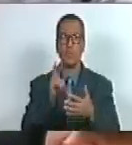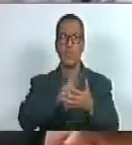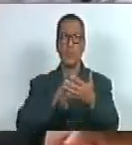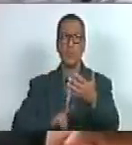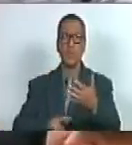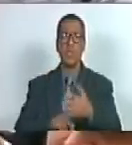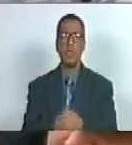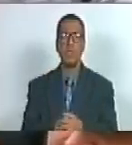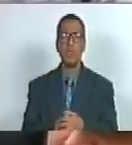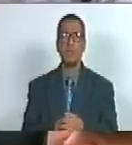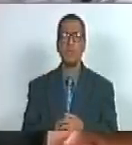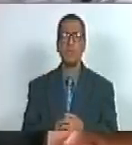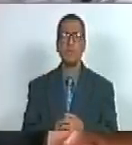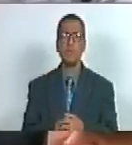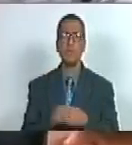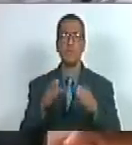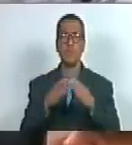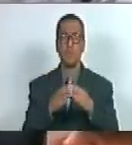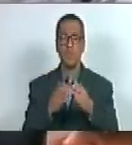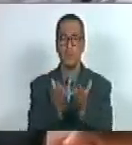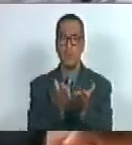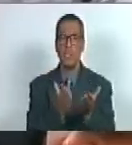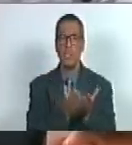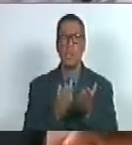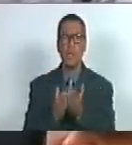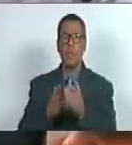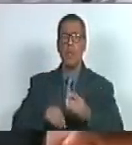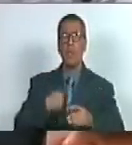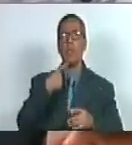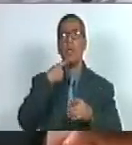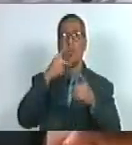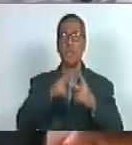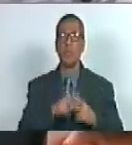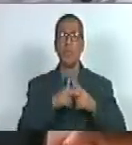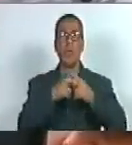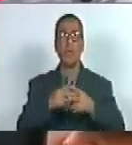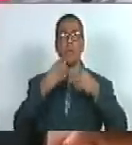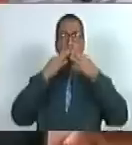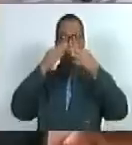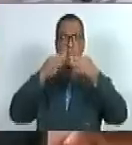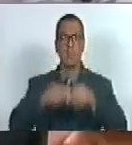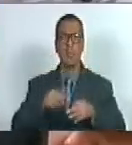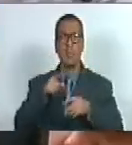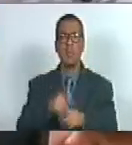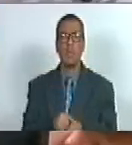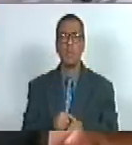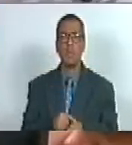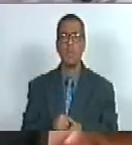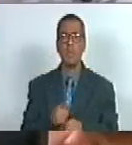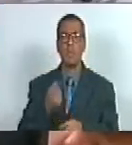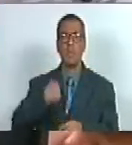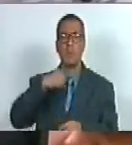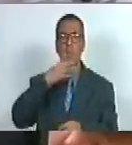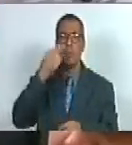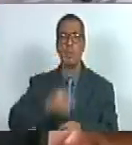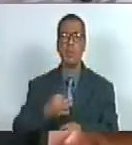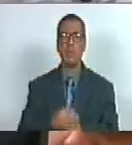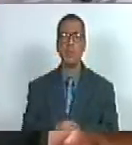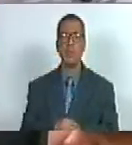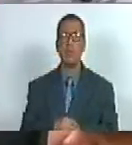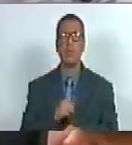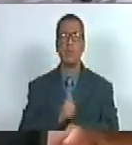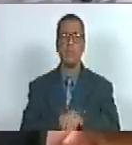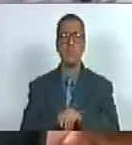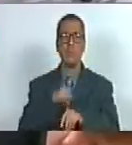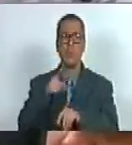de lo académico pero también valoramos la oralidad porque si negamos la oralidad nos negamos nosotros